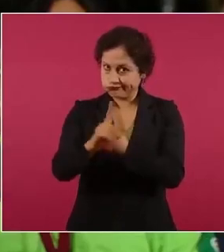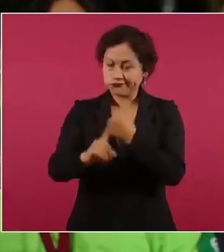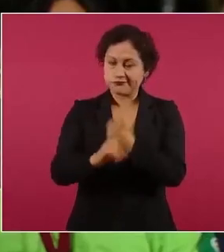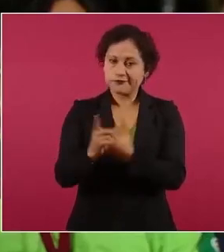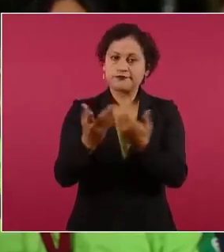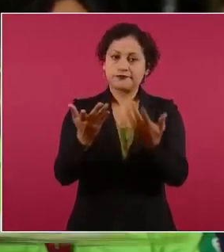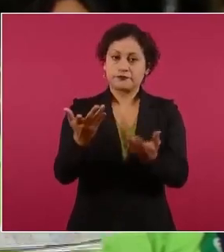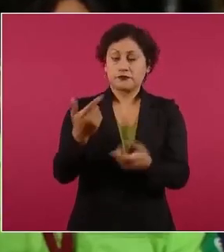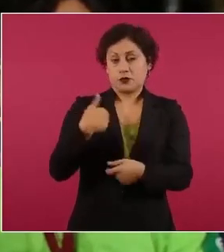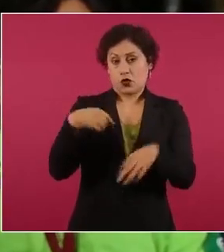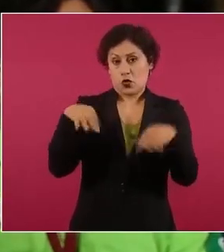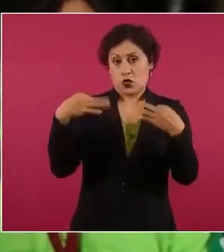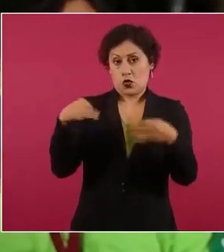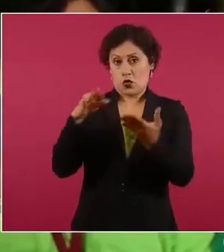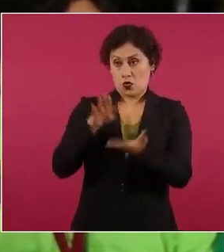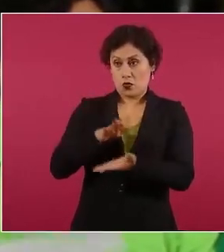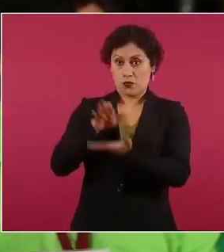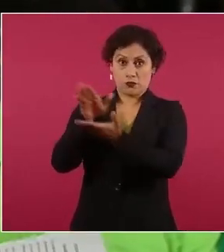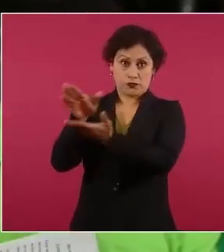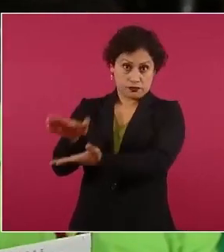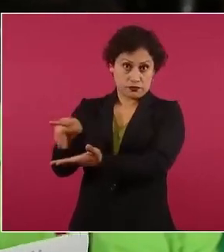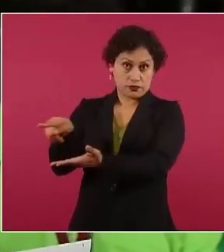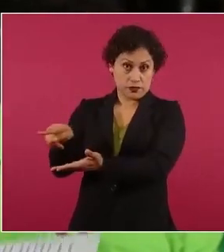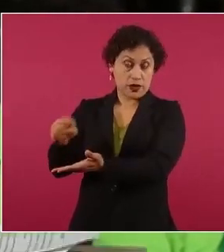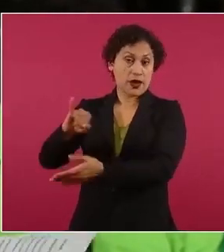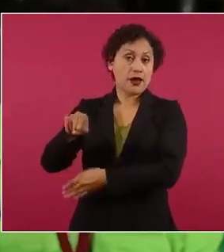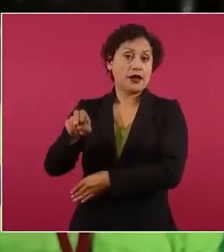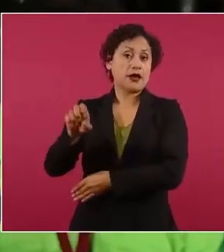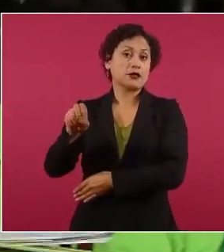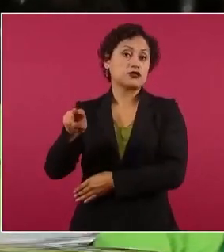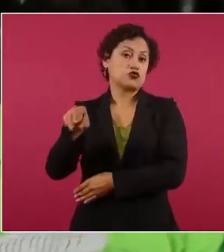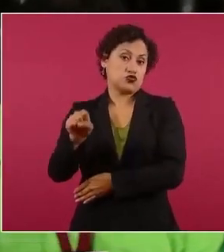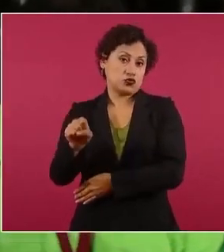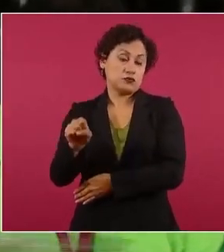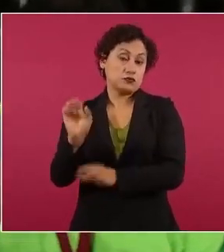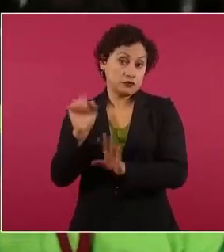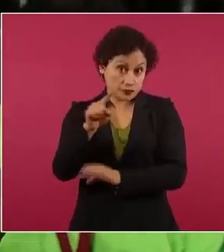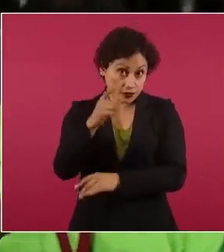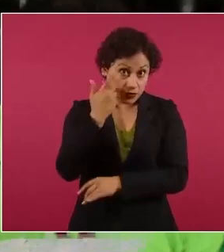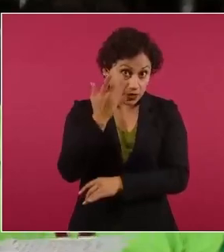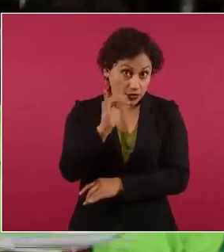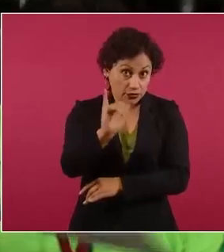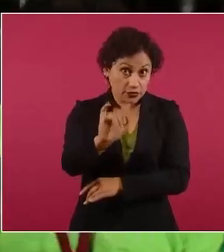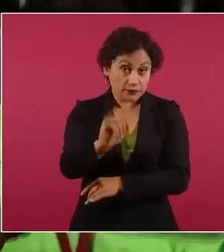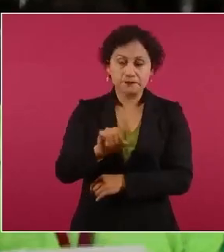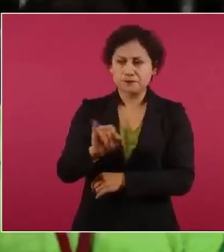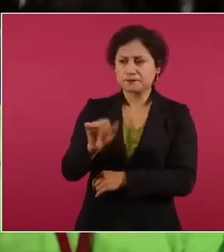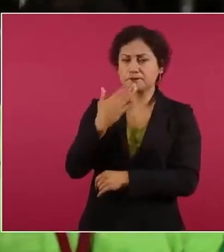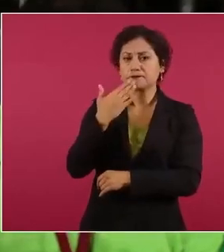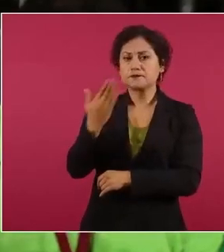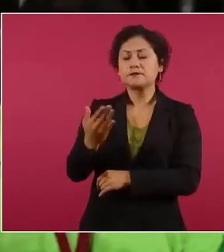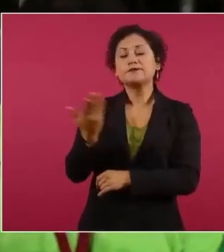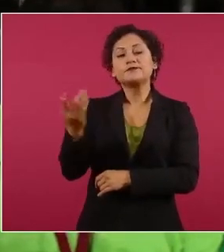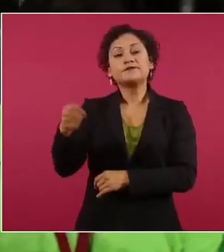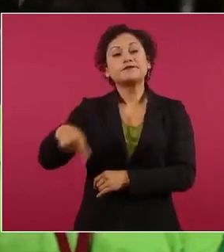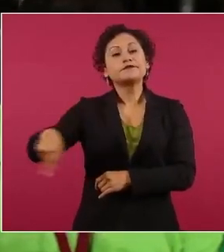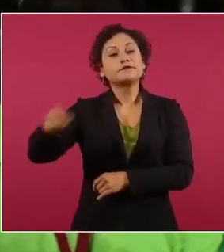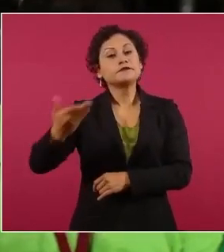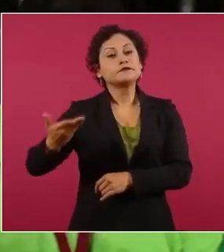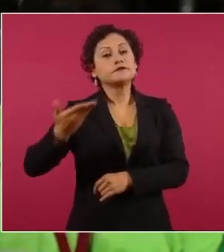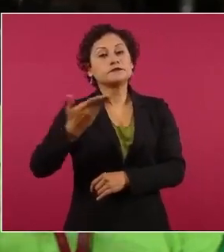el documento a través de Jesús si es que usted lo ve bien y obviamente pedirían una entrevista